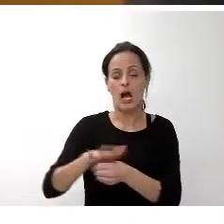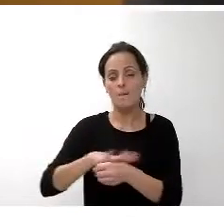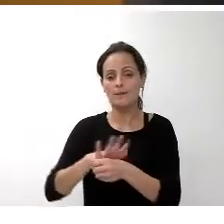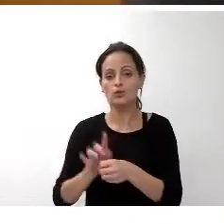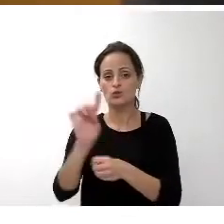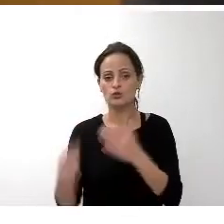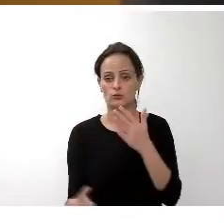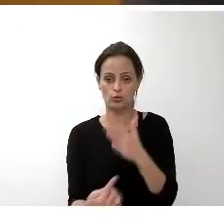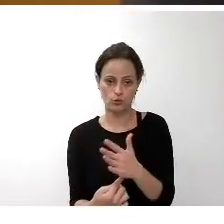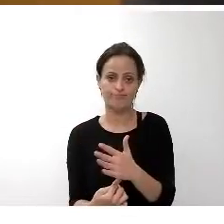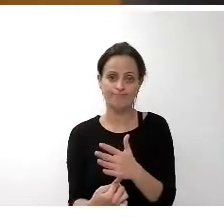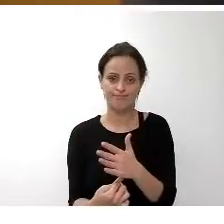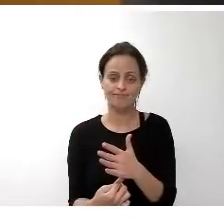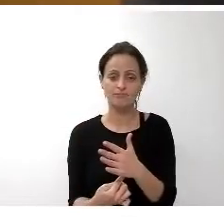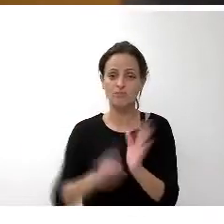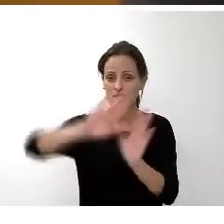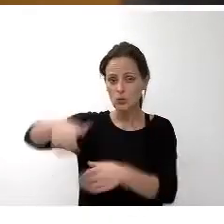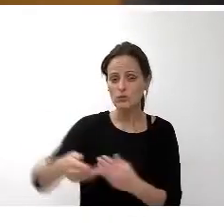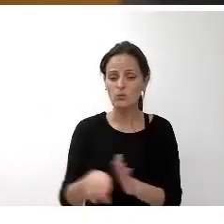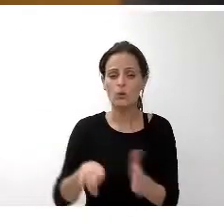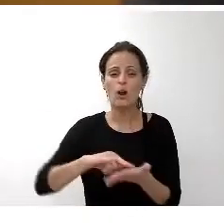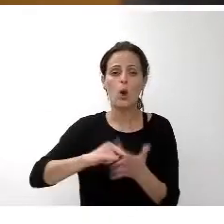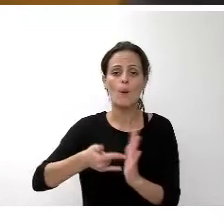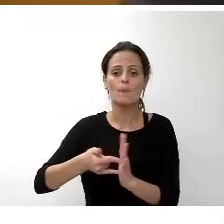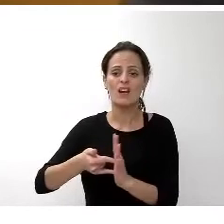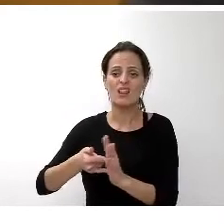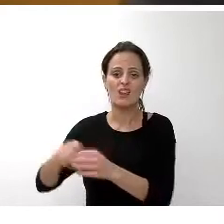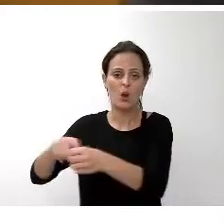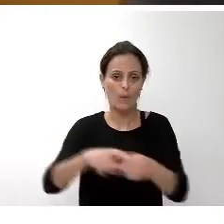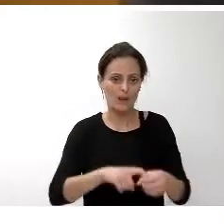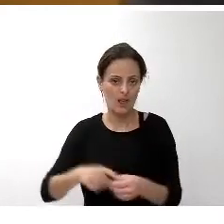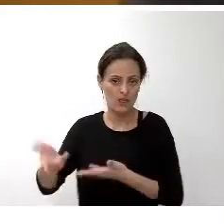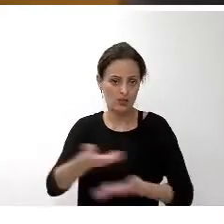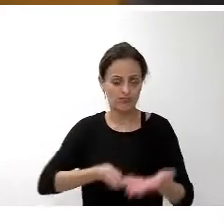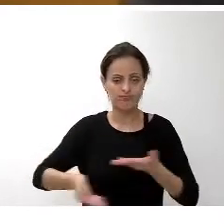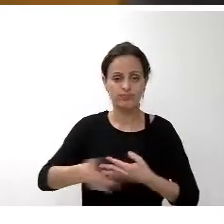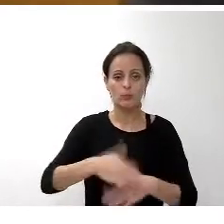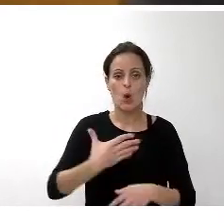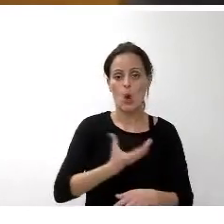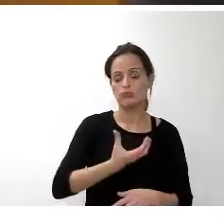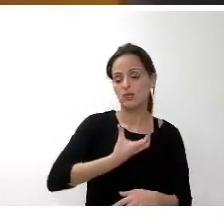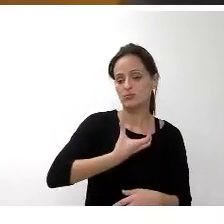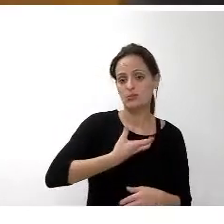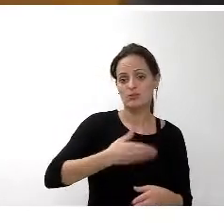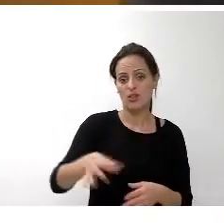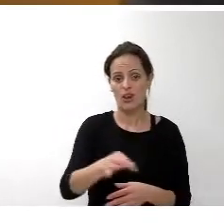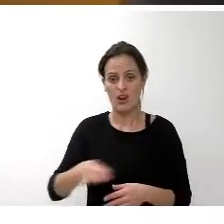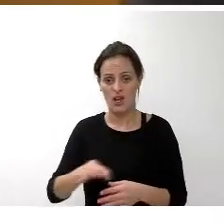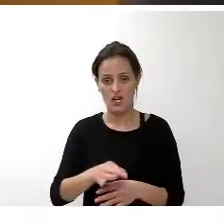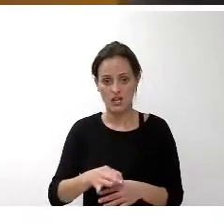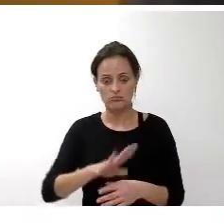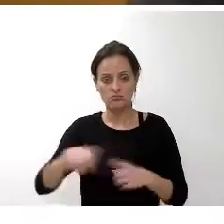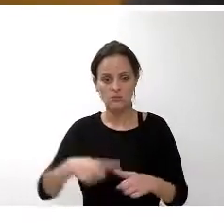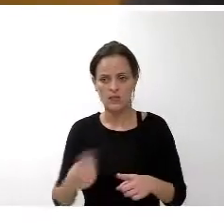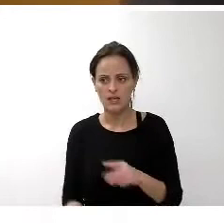de los planes de cooperación por parte de los ayuntamientos de la isla y el resto de la estrategia de mejora y regeneración del